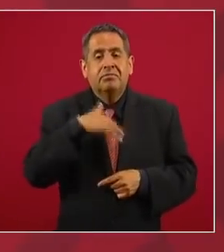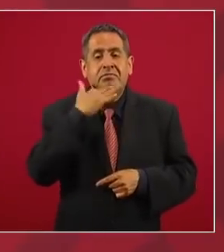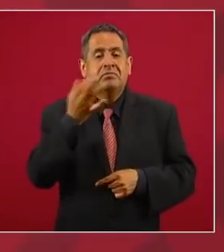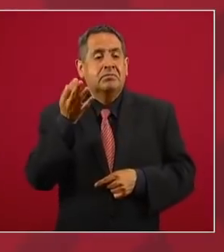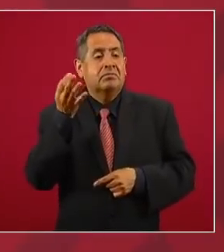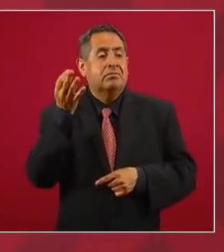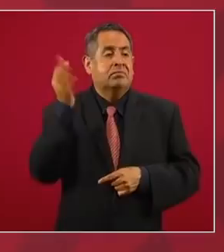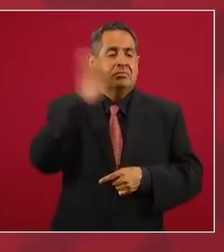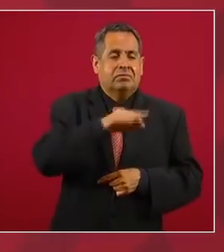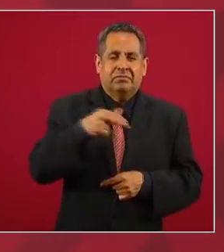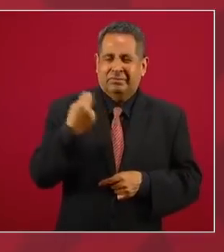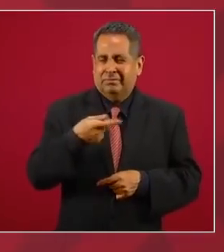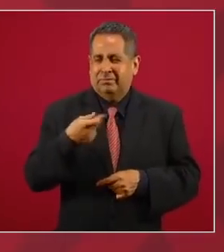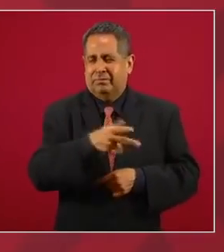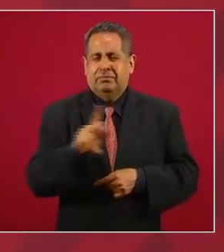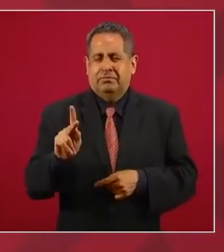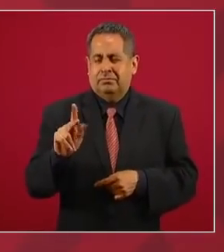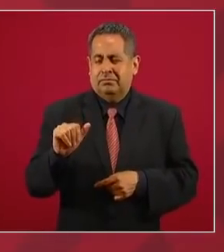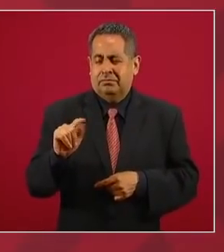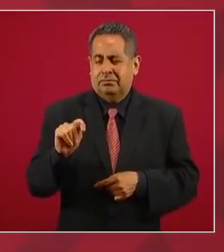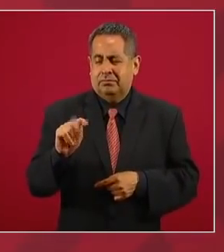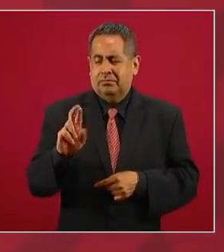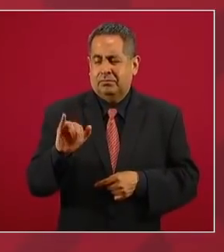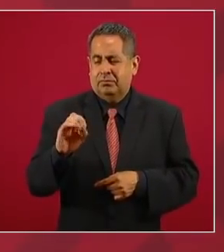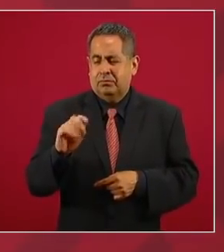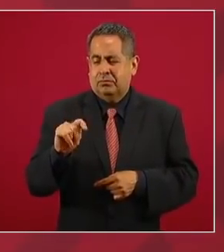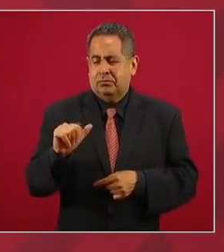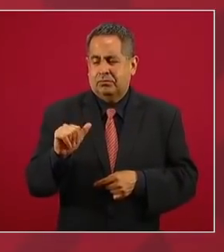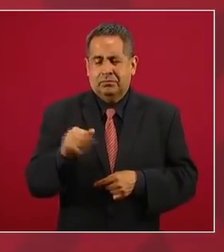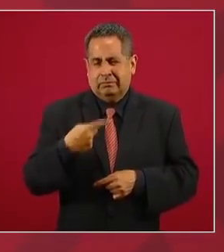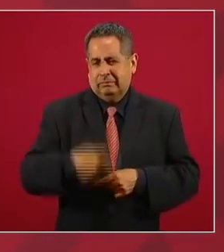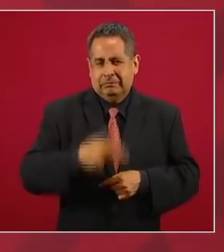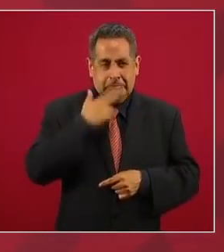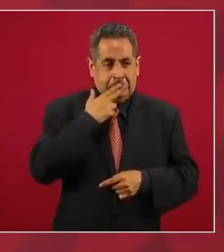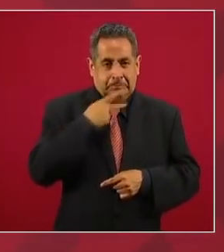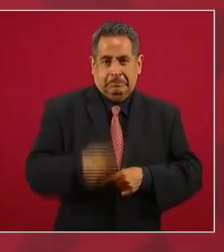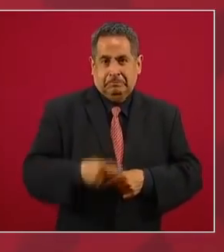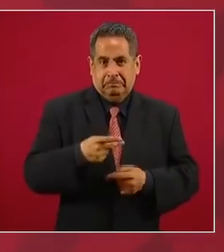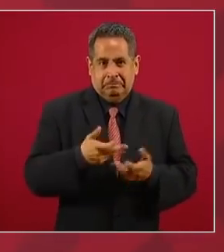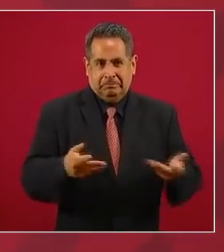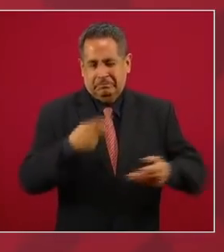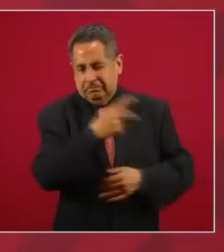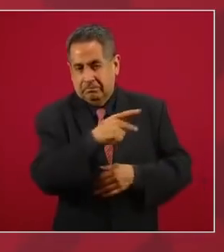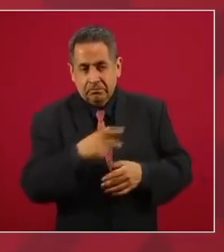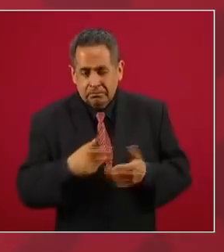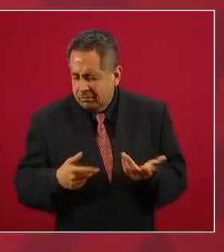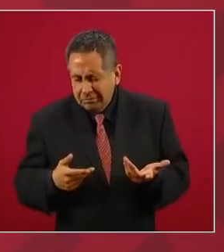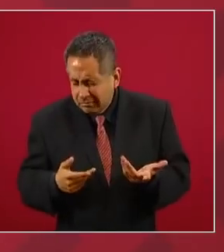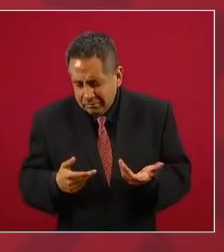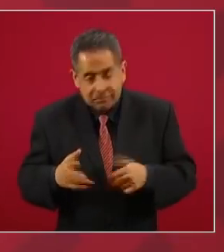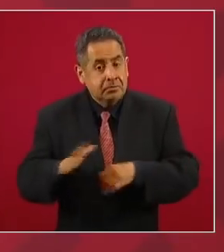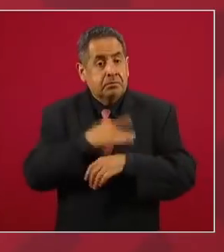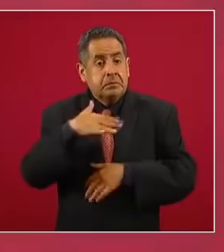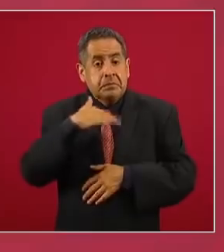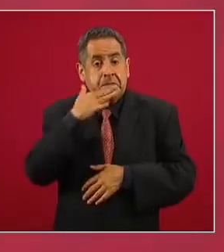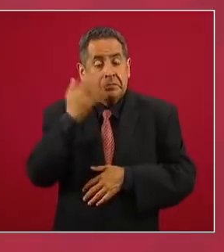patriota, fraude patriótico, porque cómo